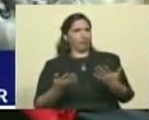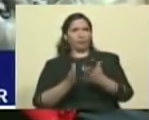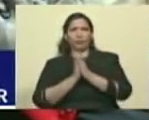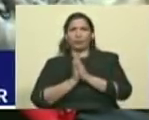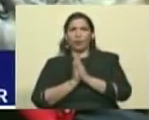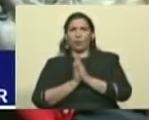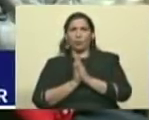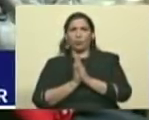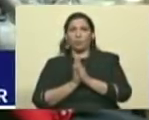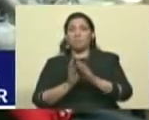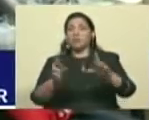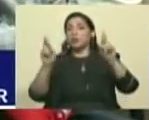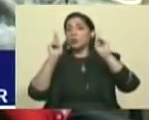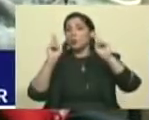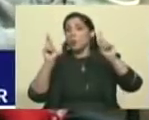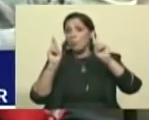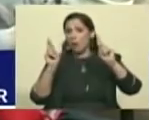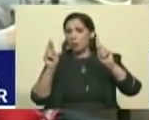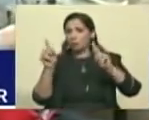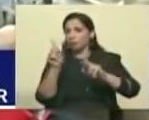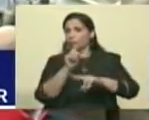Menos mal que no pasó nada ese día.